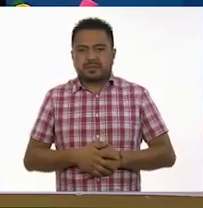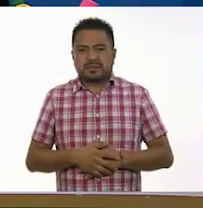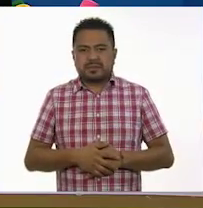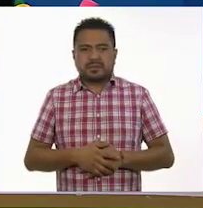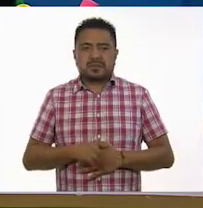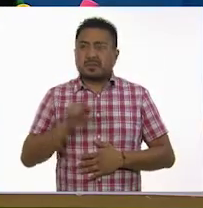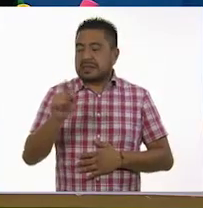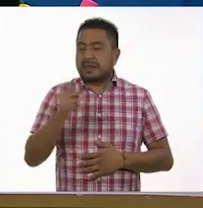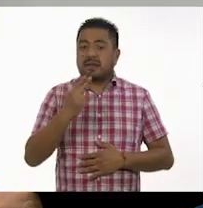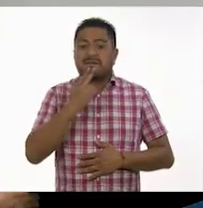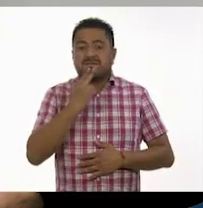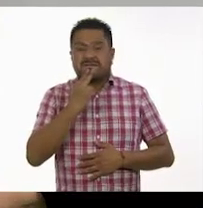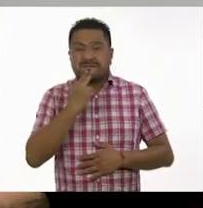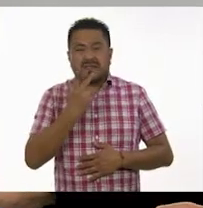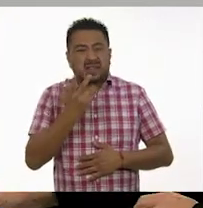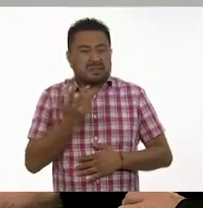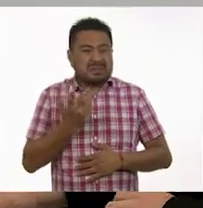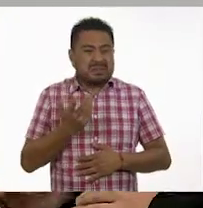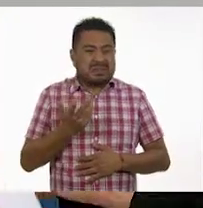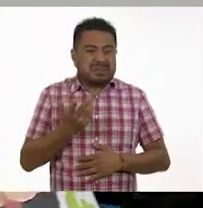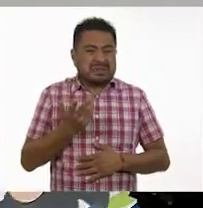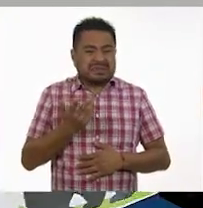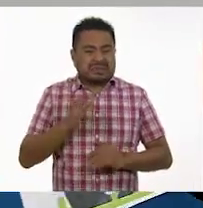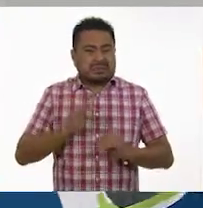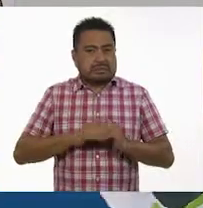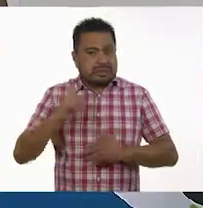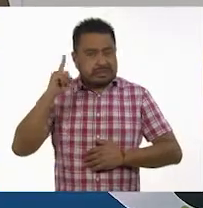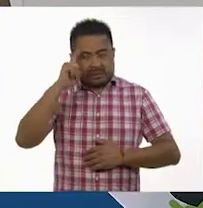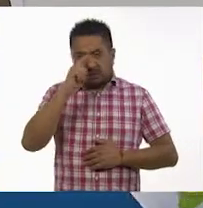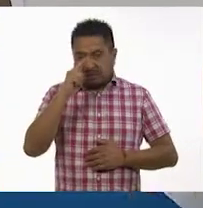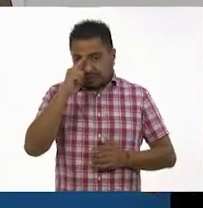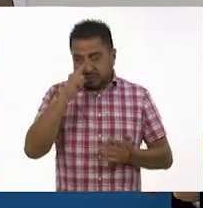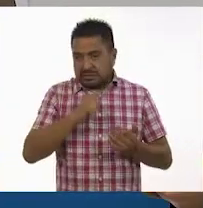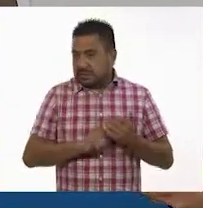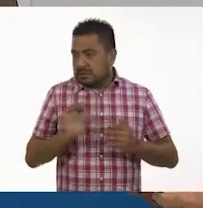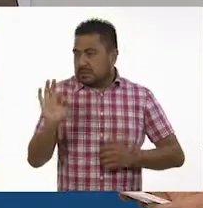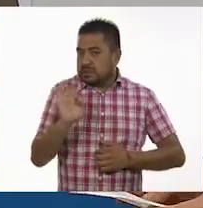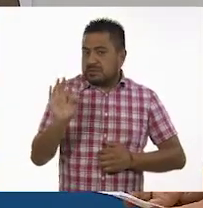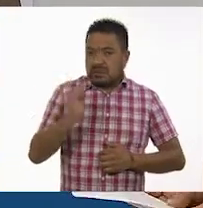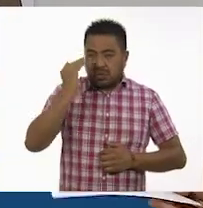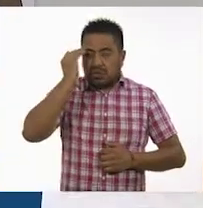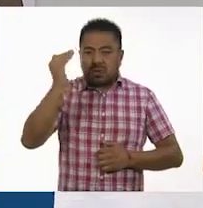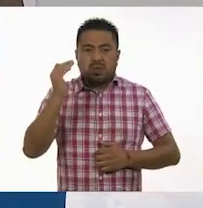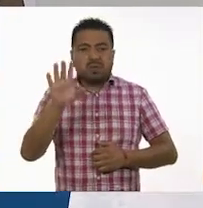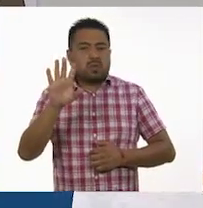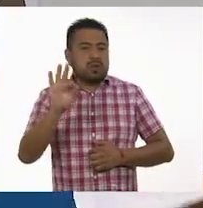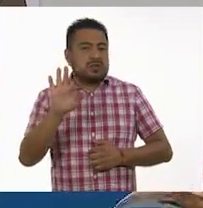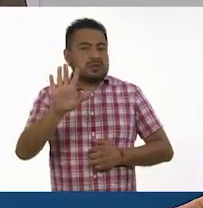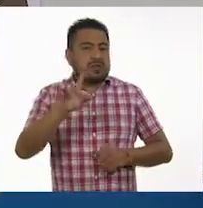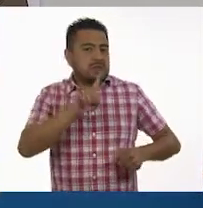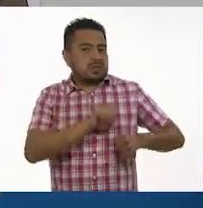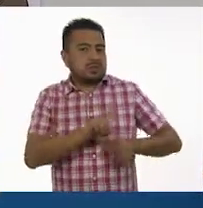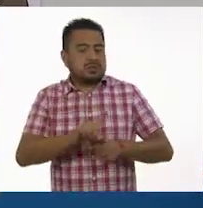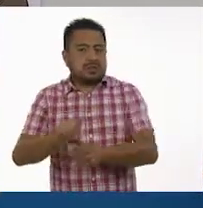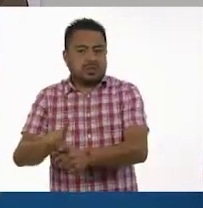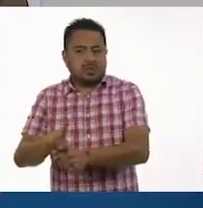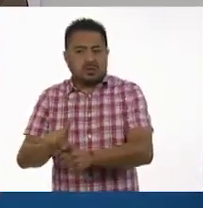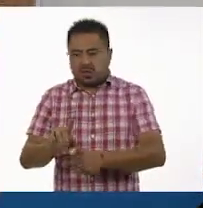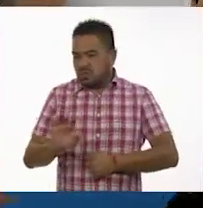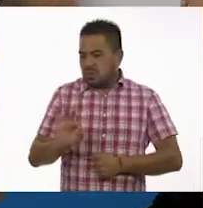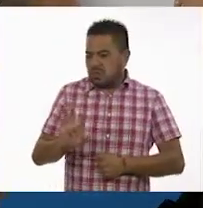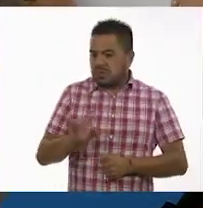La ardilla está un poco más difícil. Yo me supongo que unos 45 días. ¿45